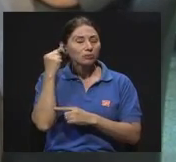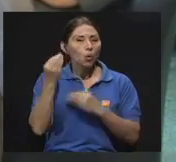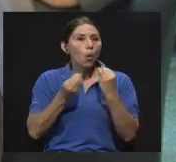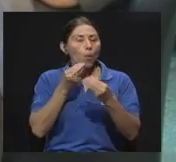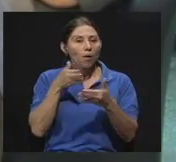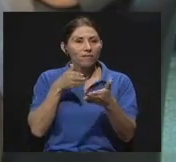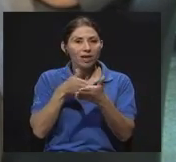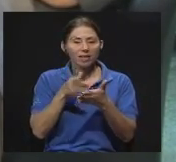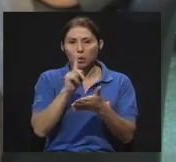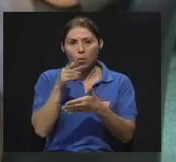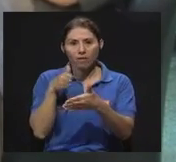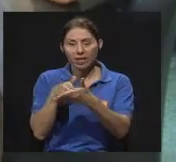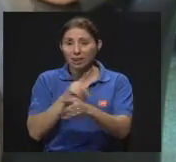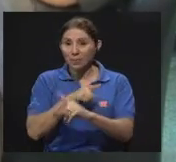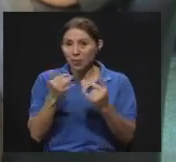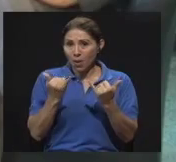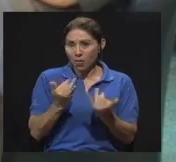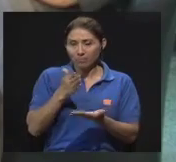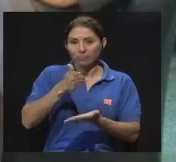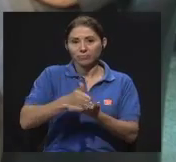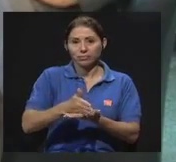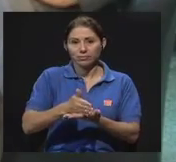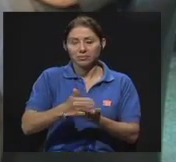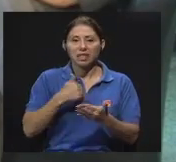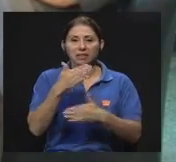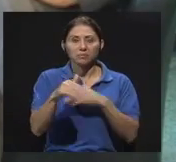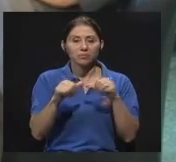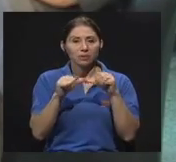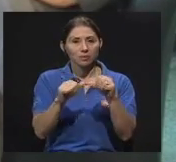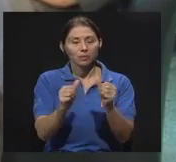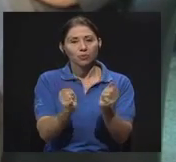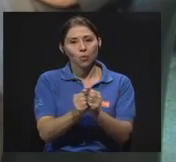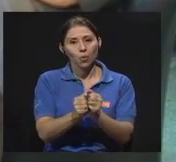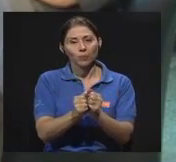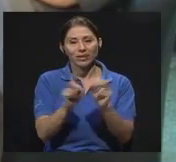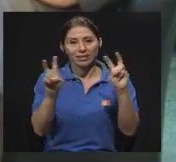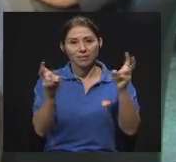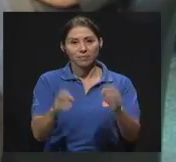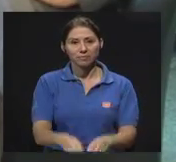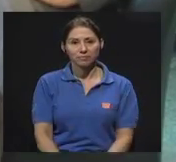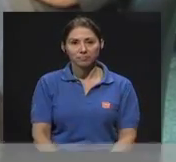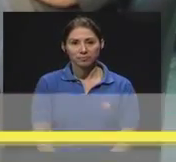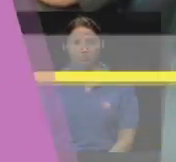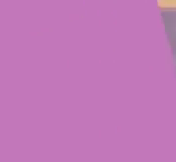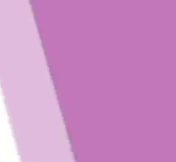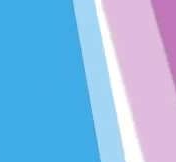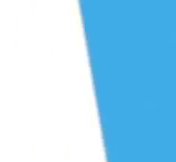afecta. Pero antes eso sí, quisiera enviar ahora una pausa y volver enseguida con el tema.